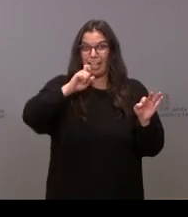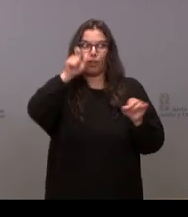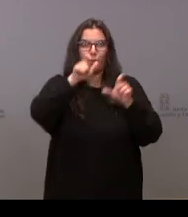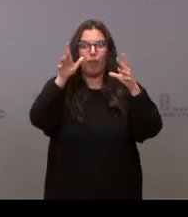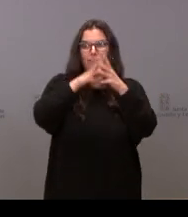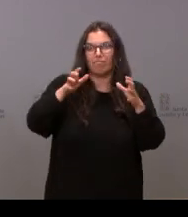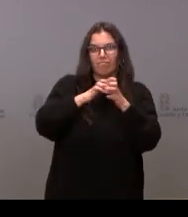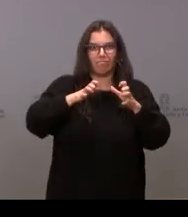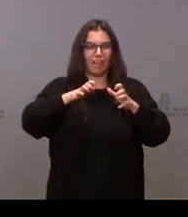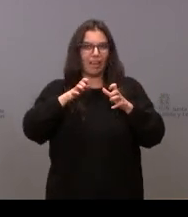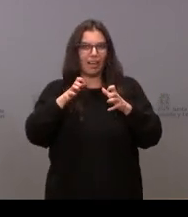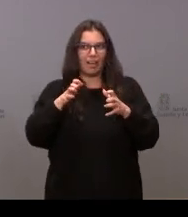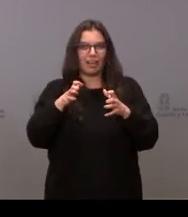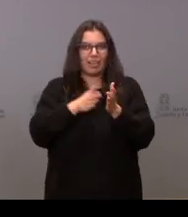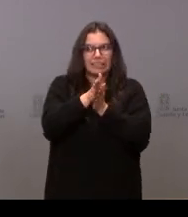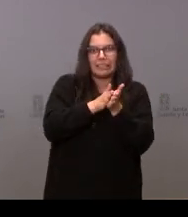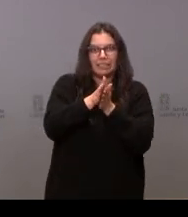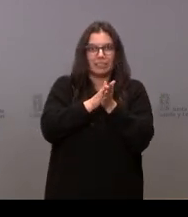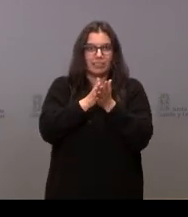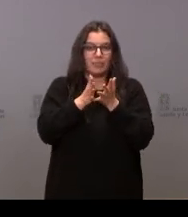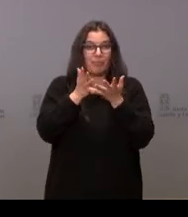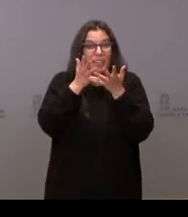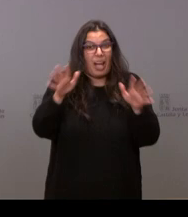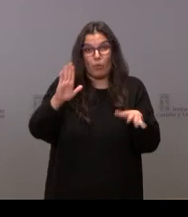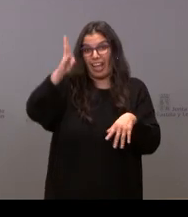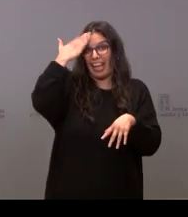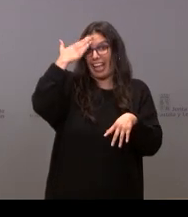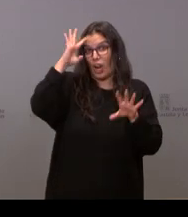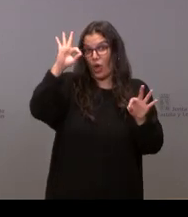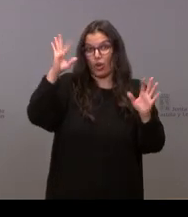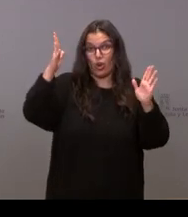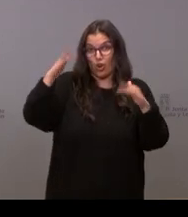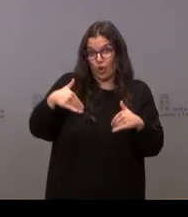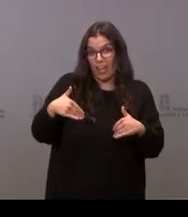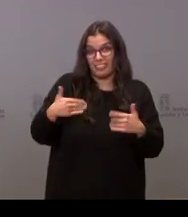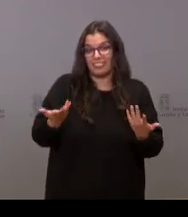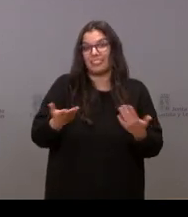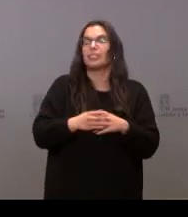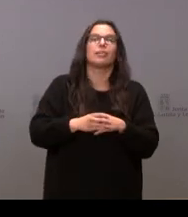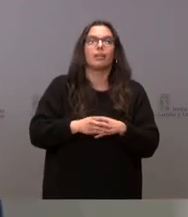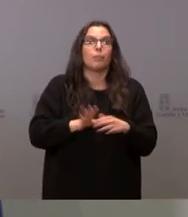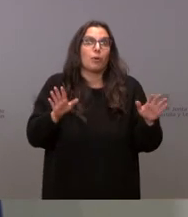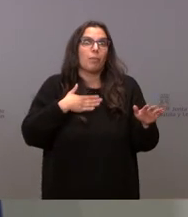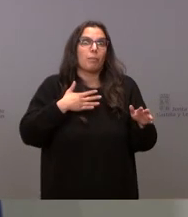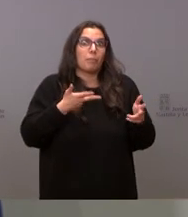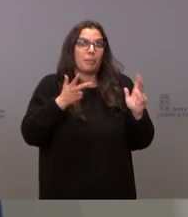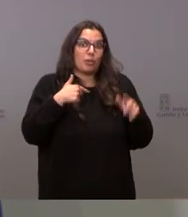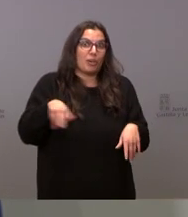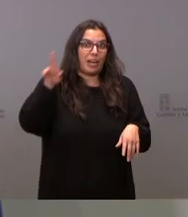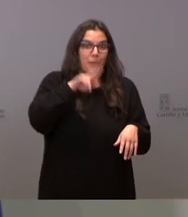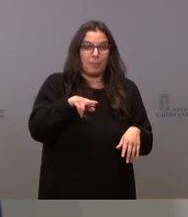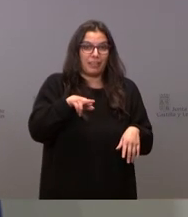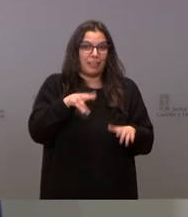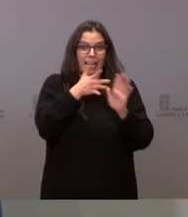va a querer tener más cosas aunque no entre dentro del sentido común como dice el vicepresidente. Sí, bueno, pero permítame que repitamos la misma